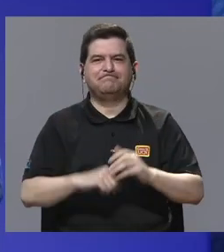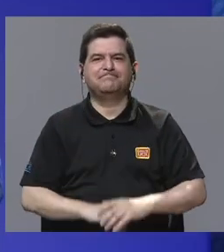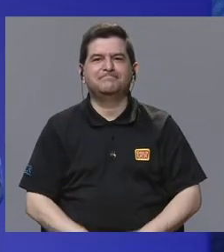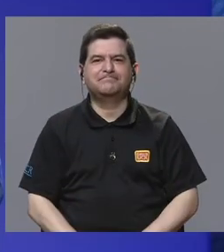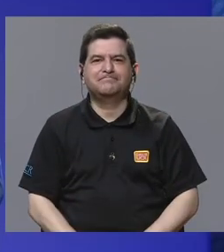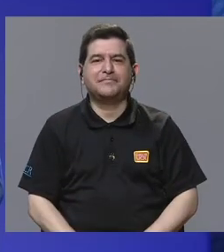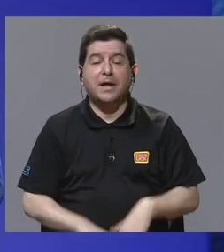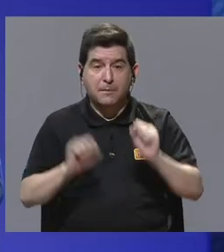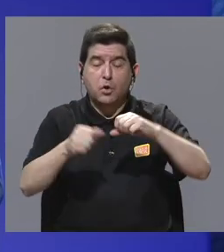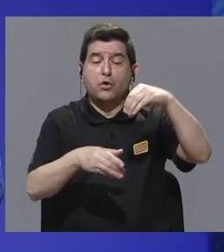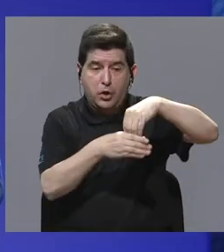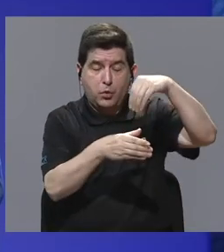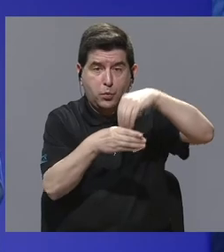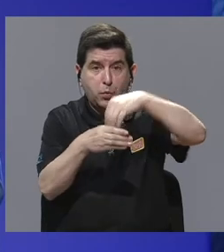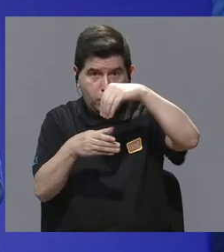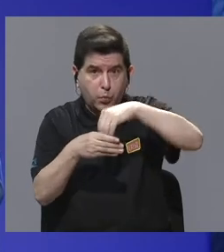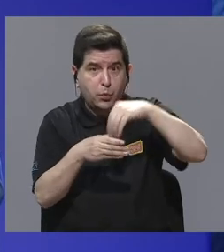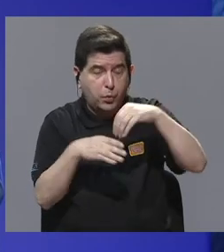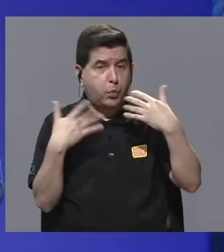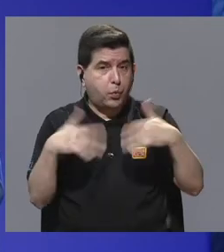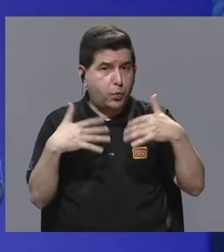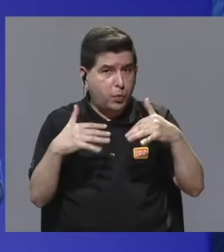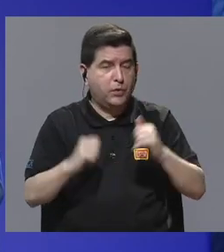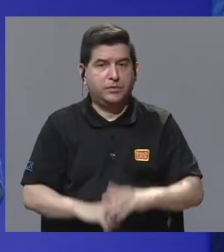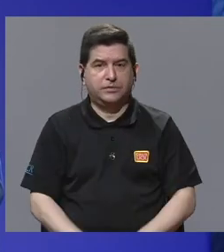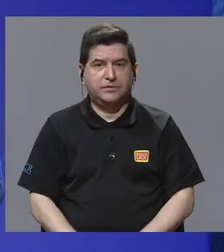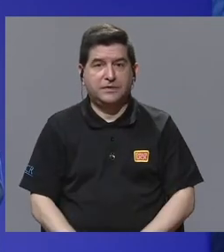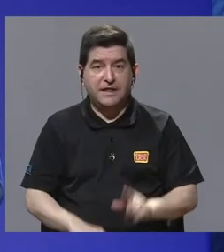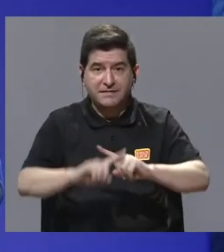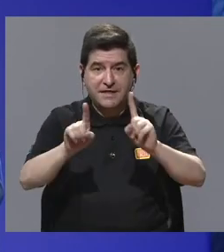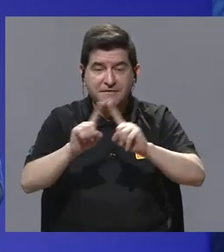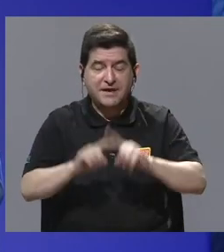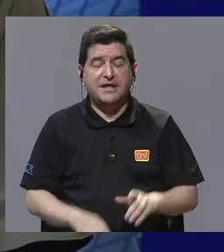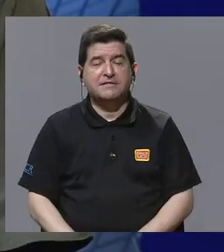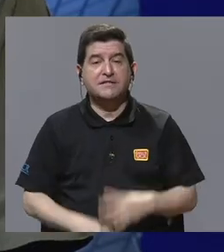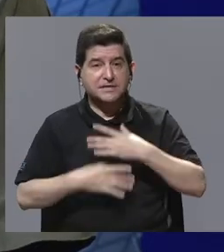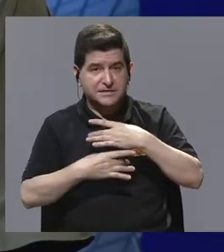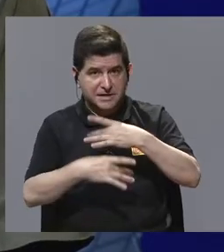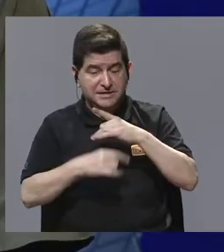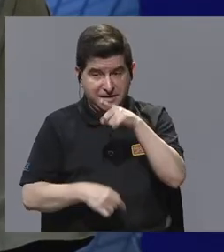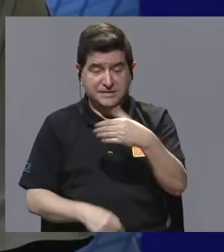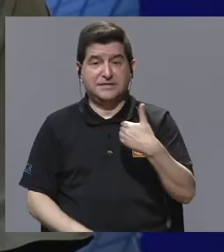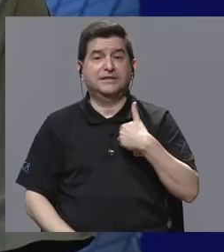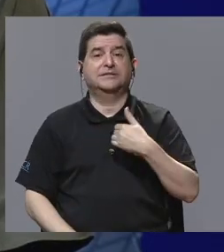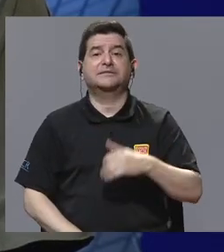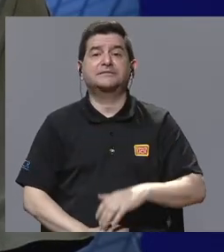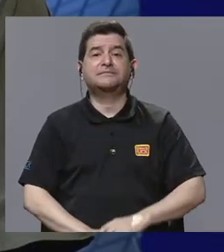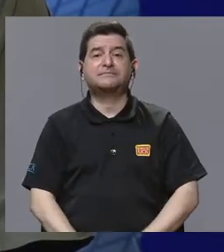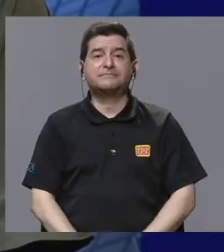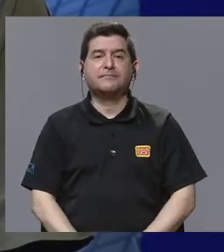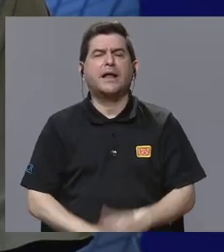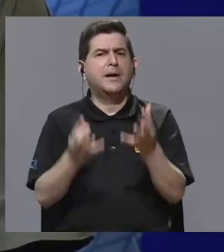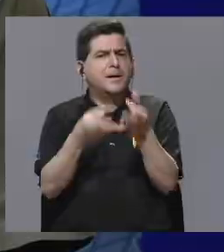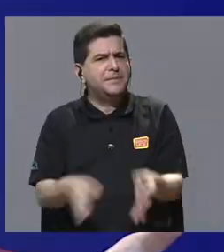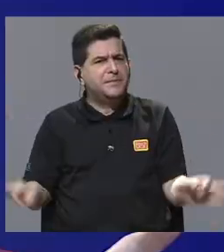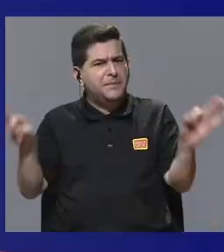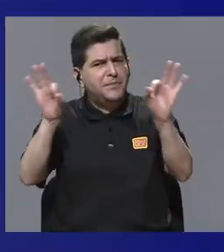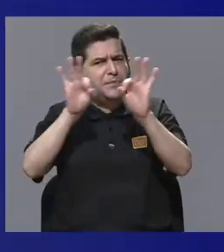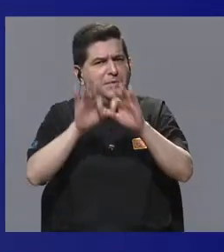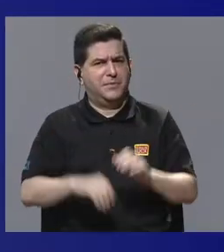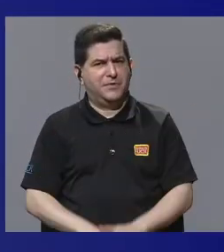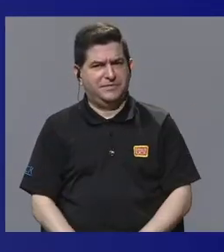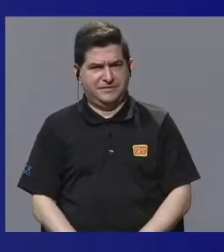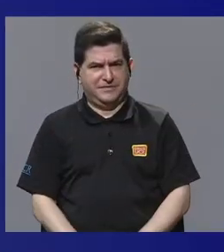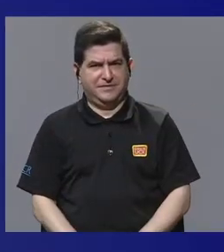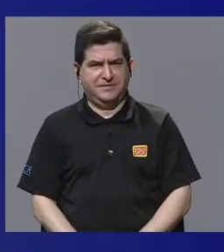aportar muchísimo de los intereses principales que tenía ella. Ahora, importante, aquí tenemos a, bueno,